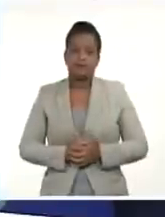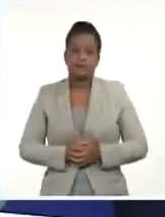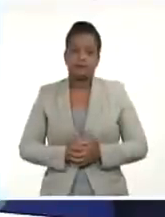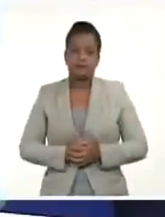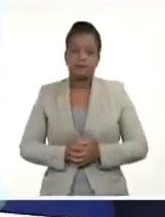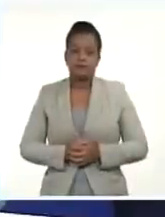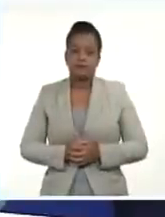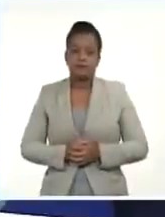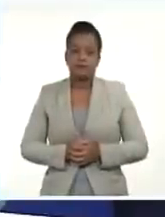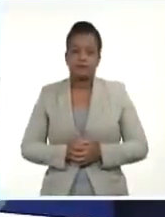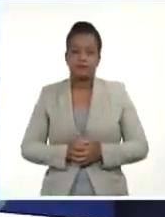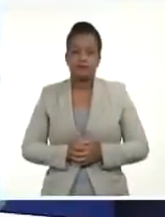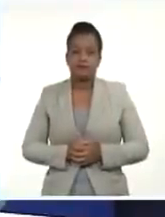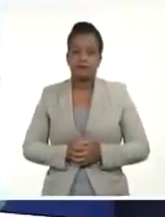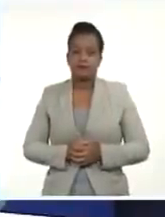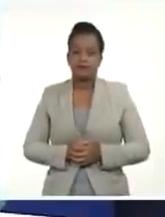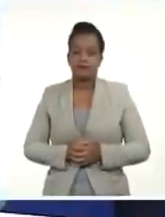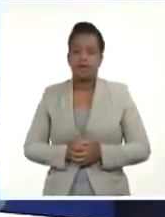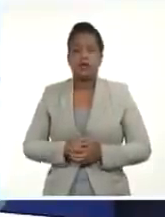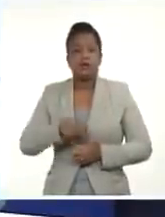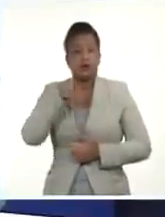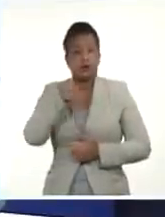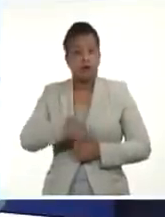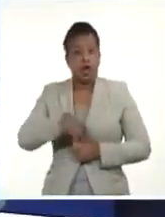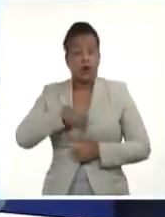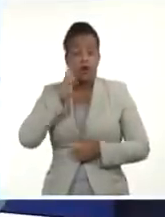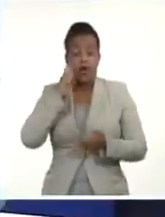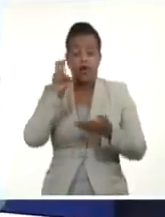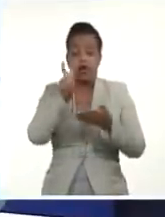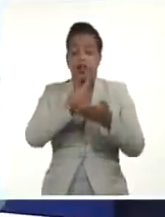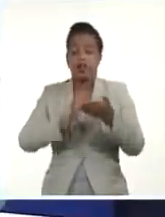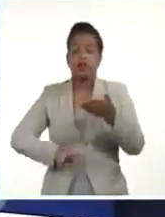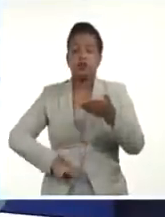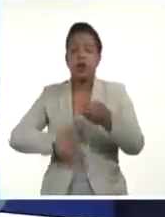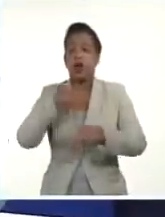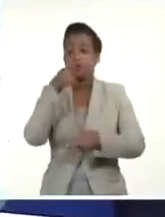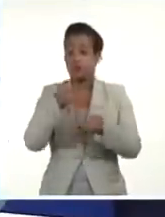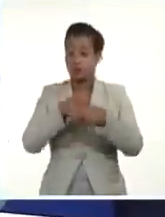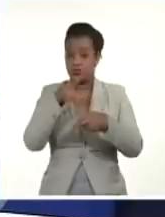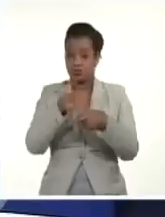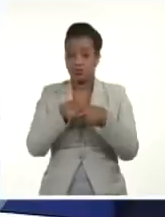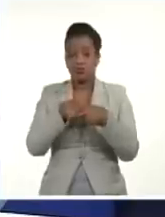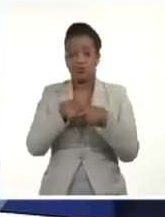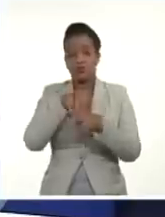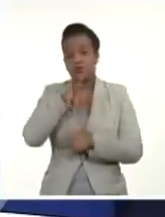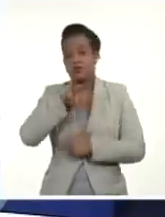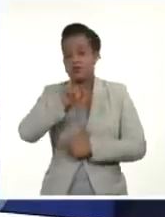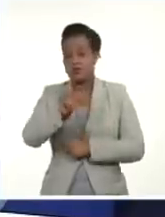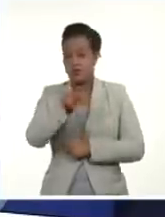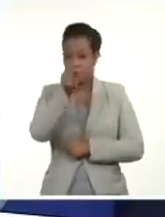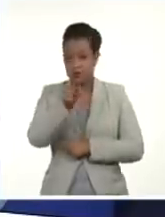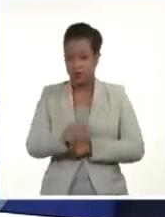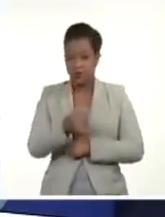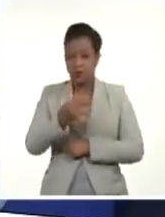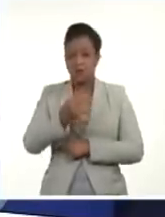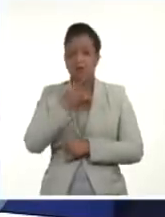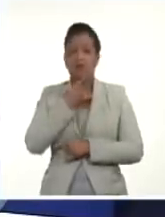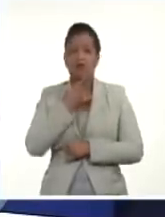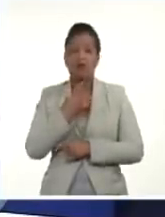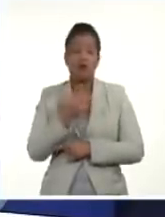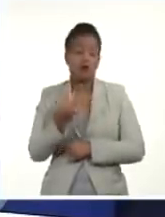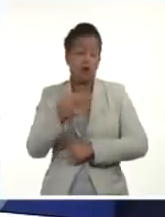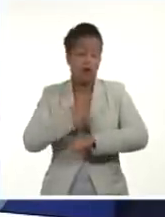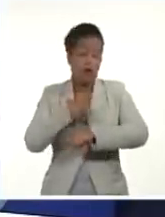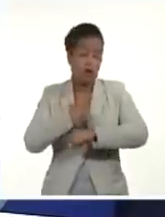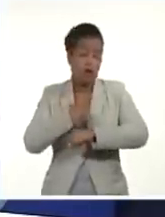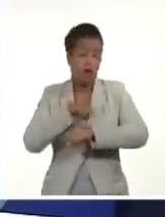A continuación, damos lectura a los nombres de las 26 víctimas fatales reportadas hasta